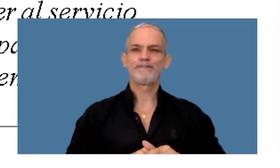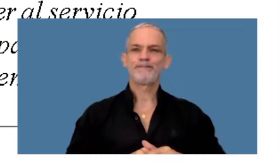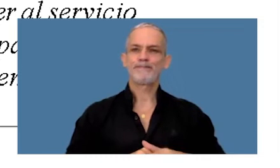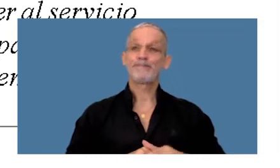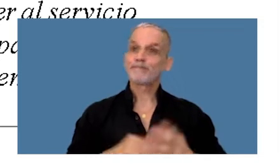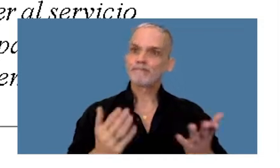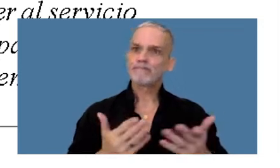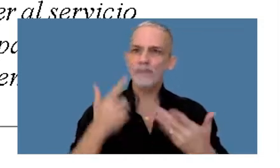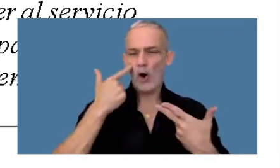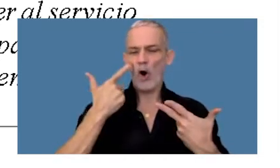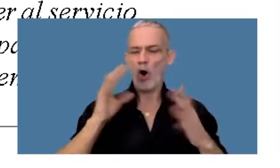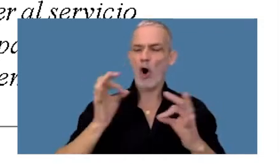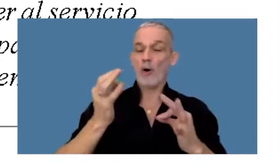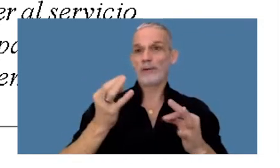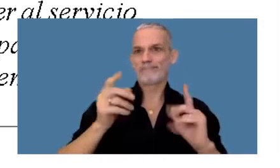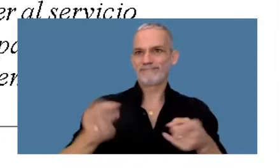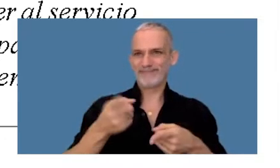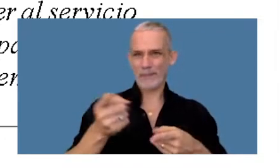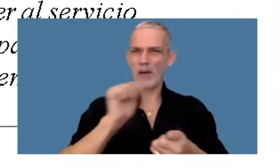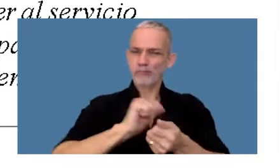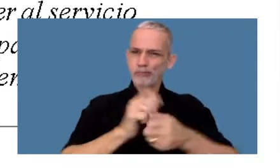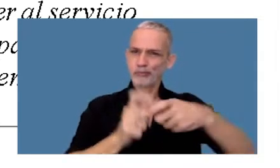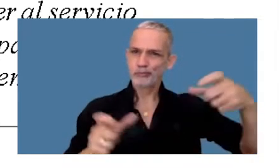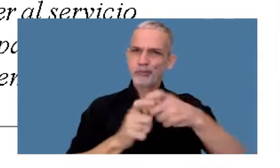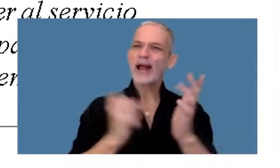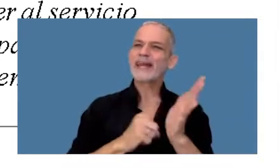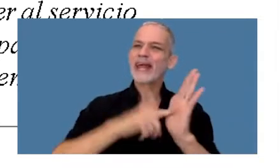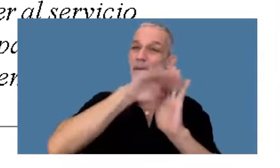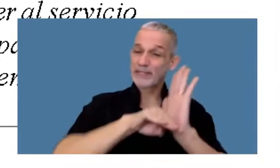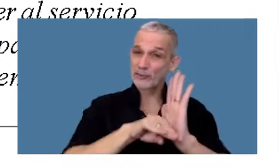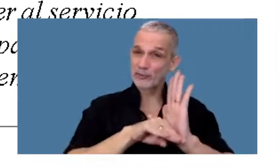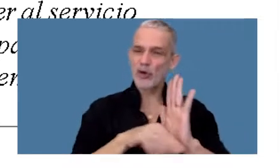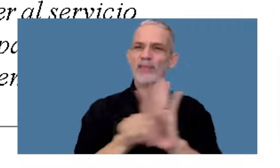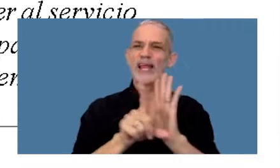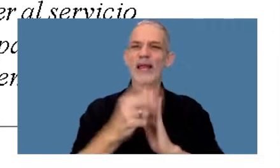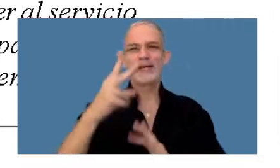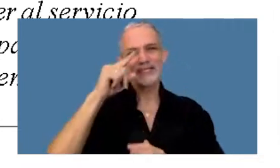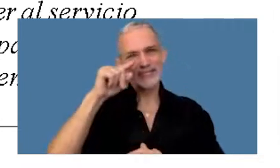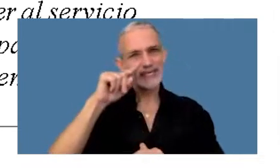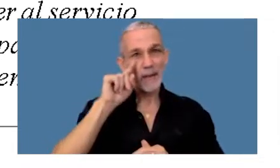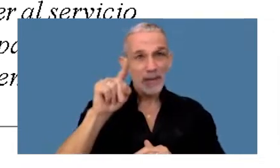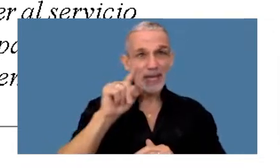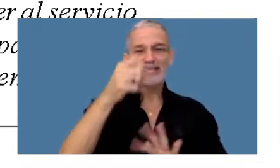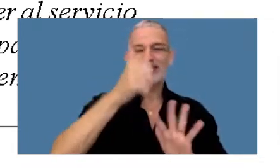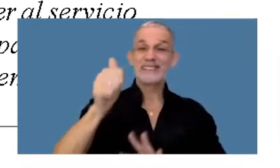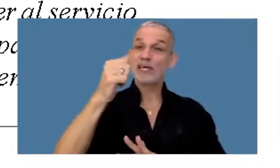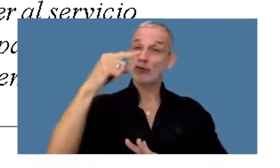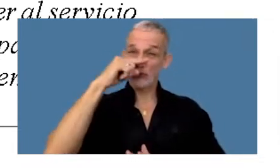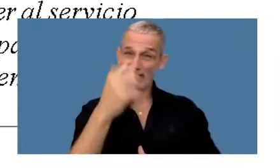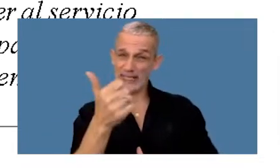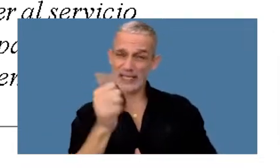Por supuesto que no podía ser menos, se publicó la reglamentación de la ley 27.676,